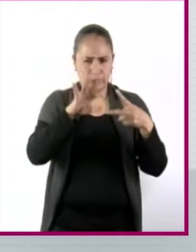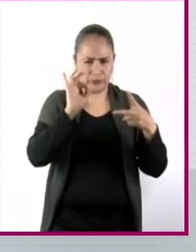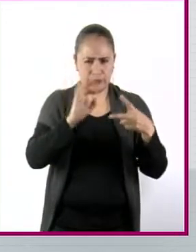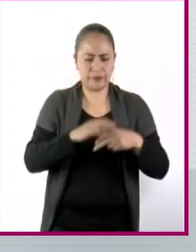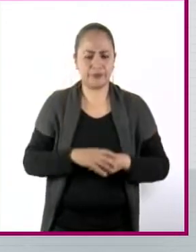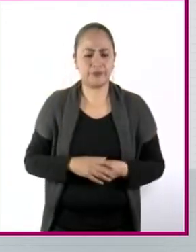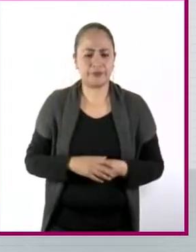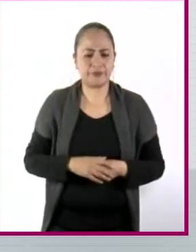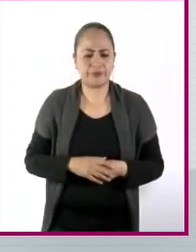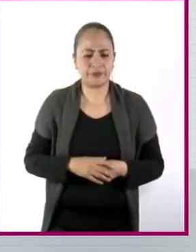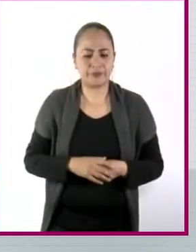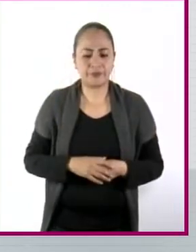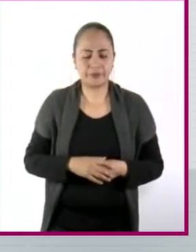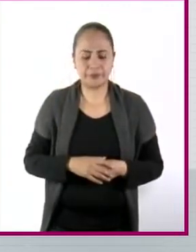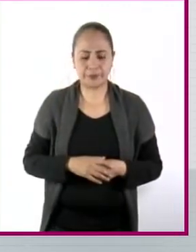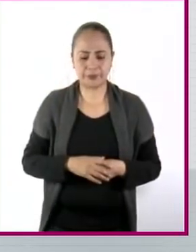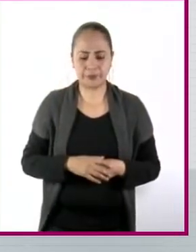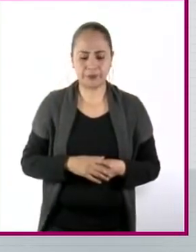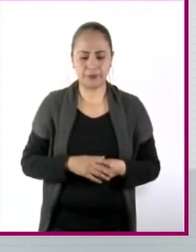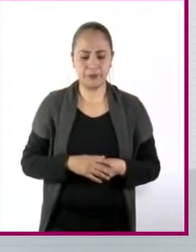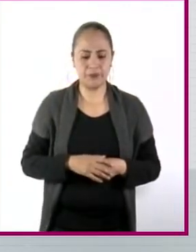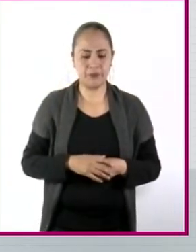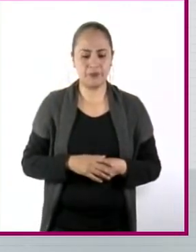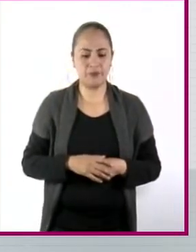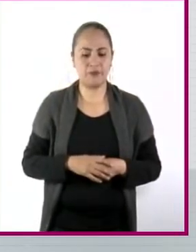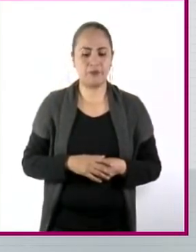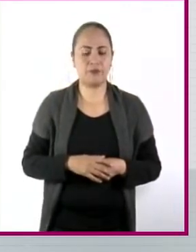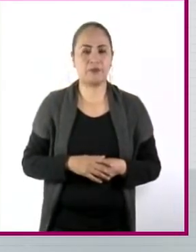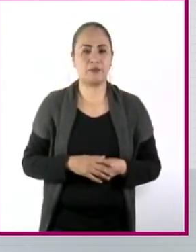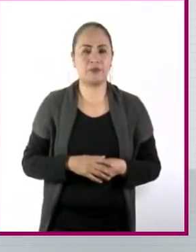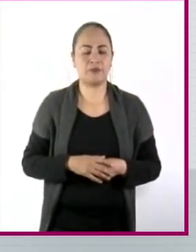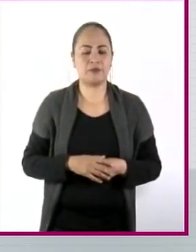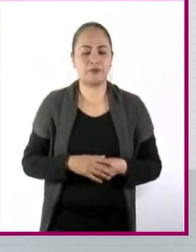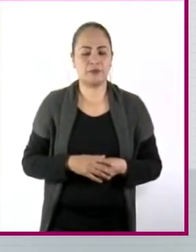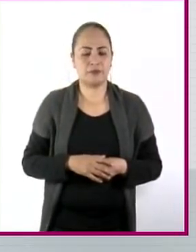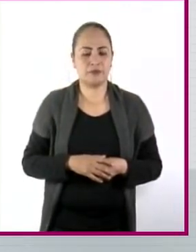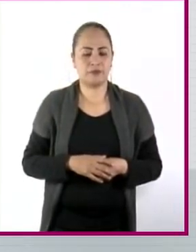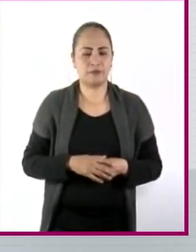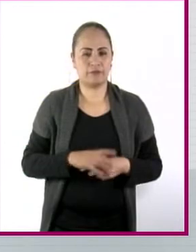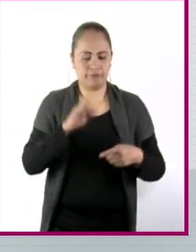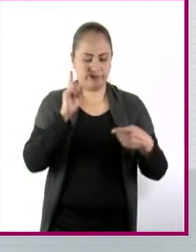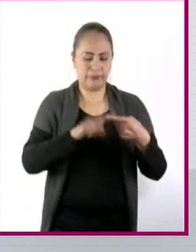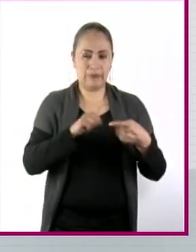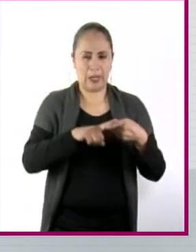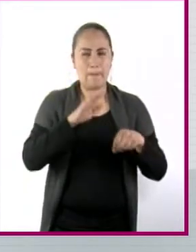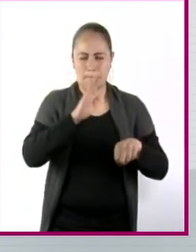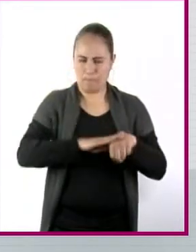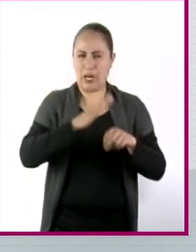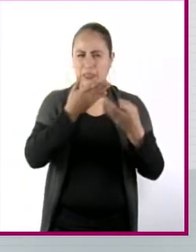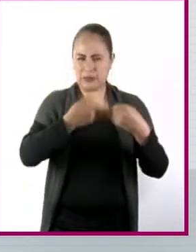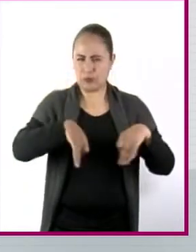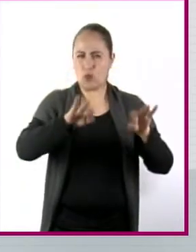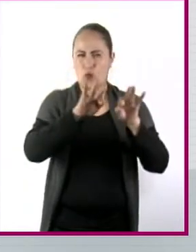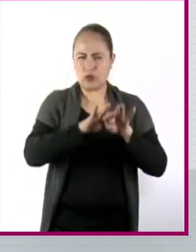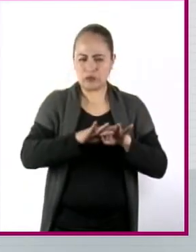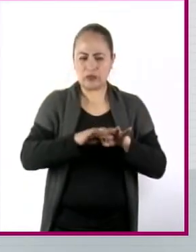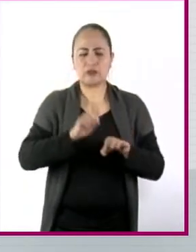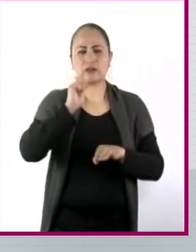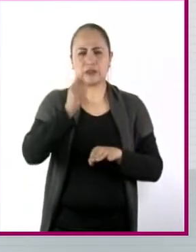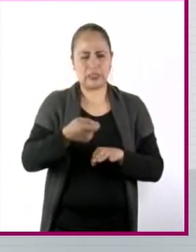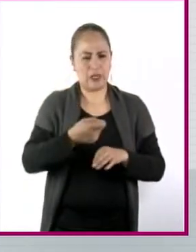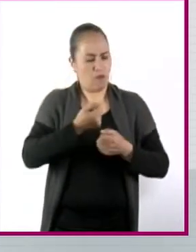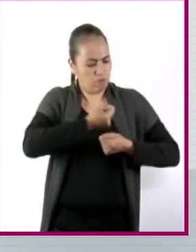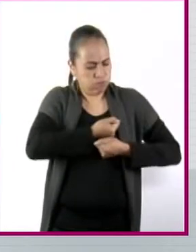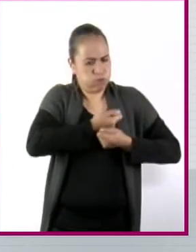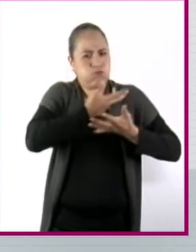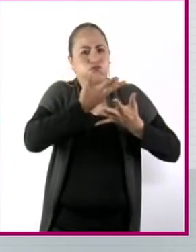creo que uno de ellos y el más importante es la libertad de expresión.